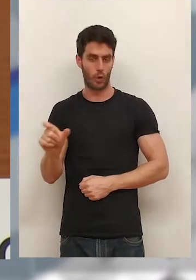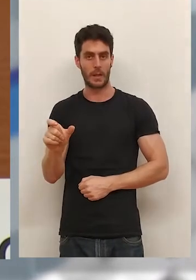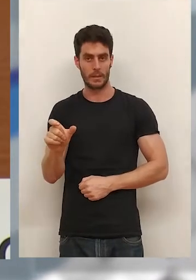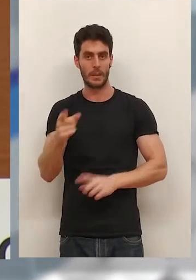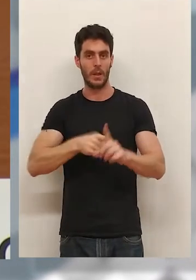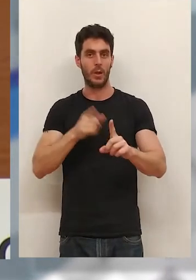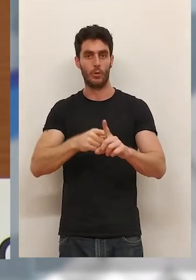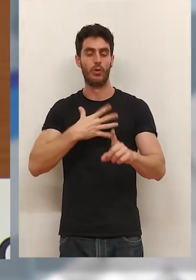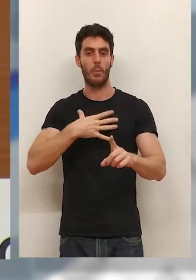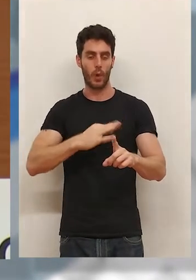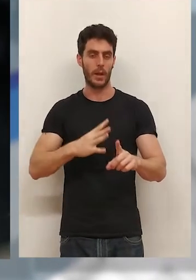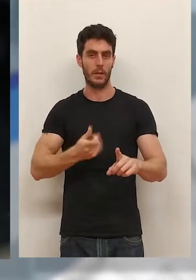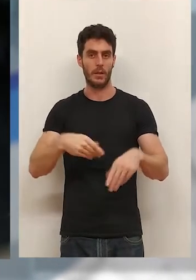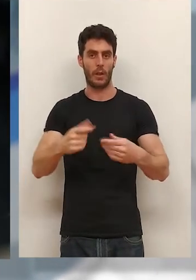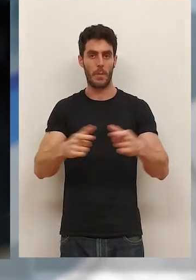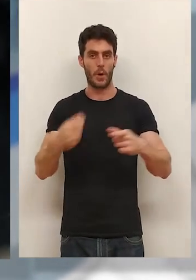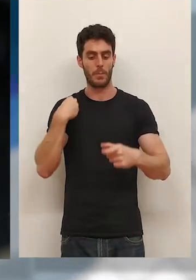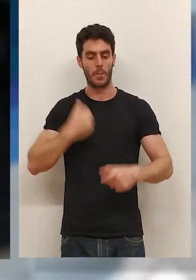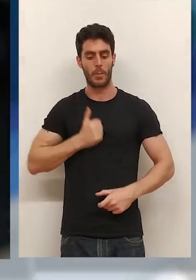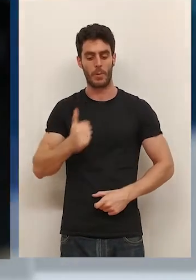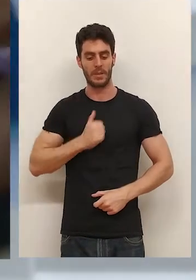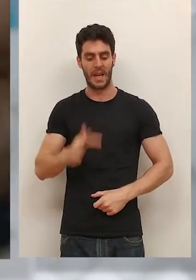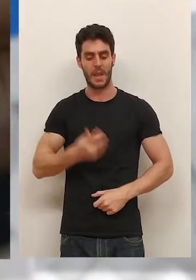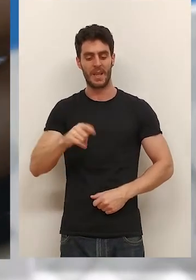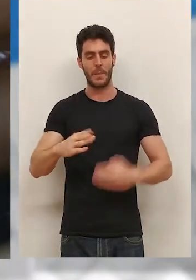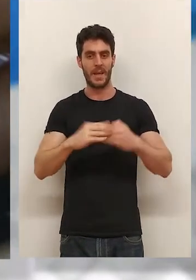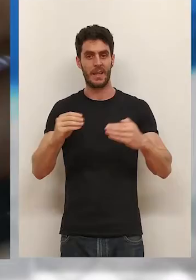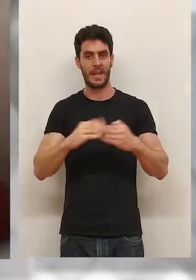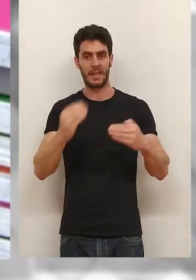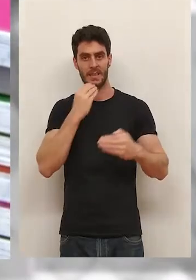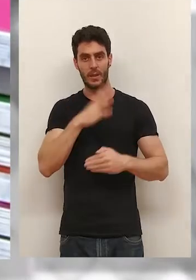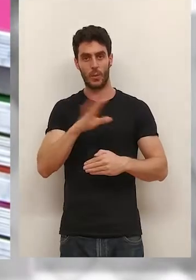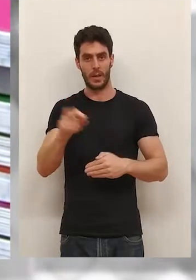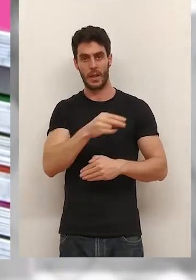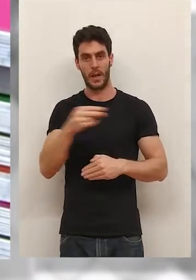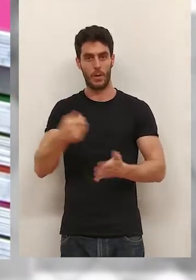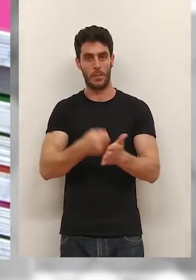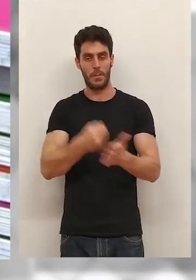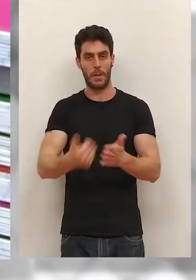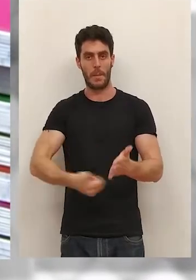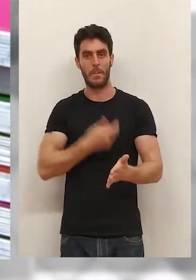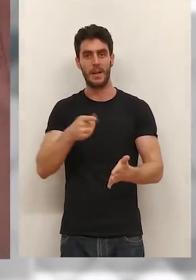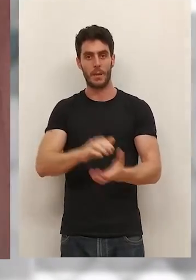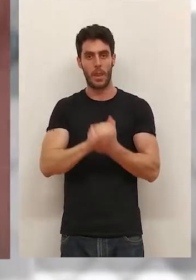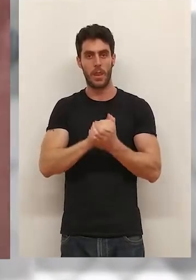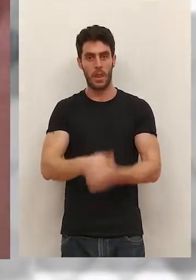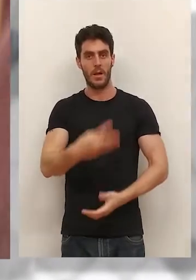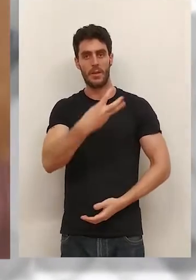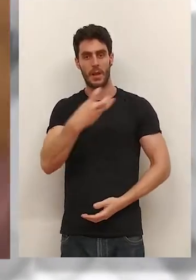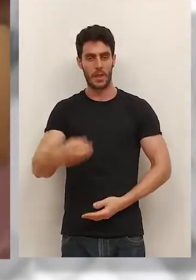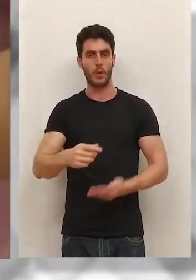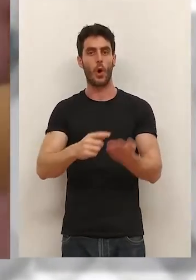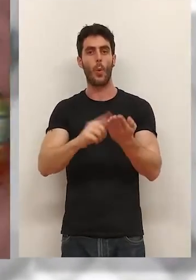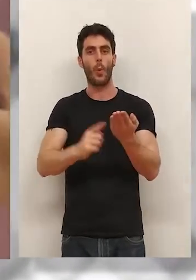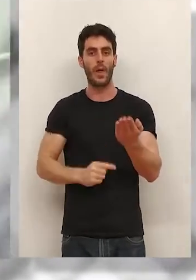utilizarse y aprovechar de estos bonos. Además, entre los clientes que se gasten más de 40 euros se sortearán 300 cuadernos